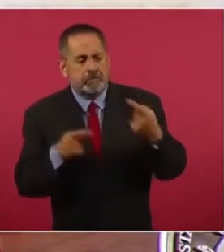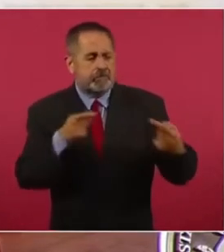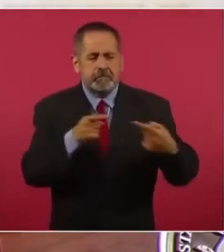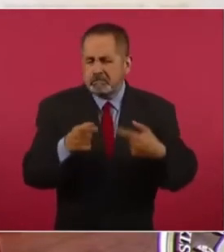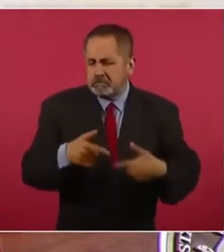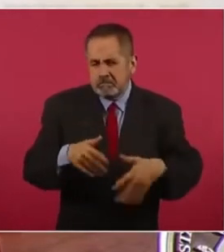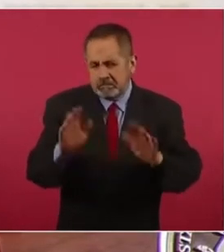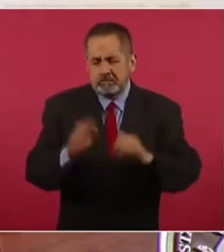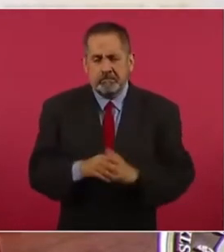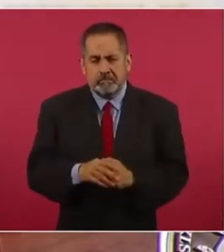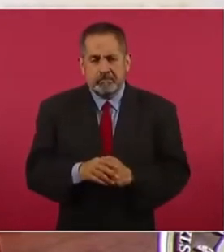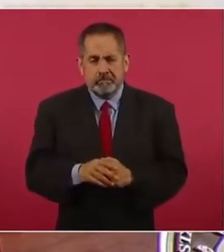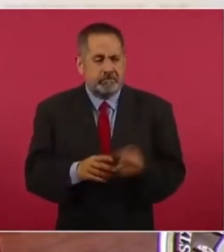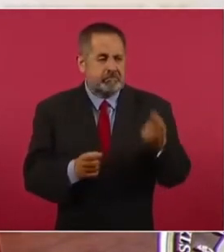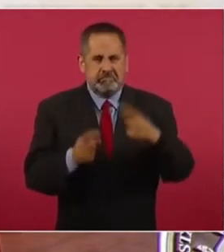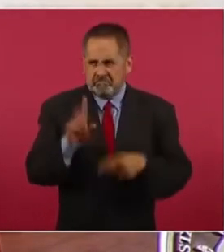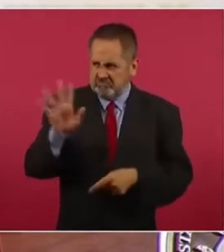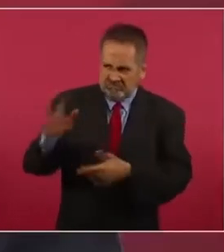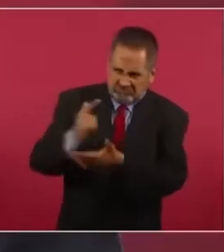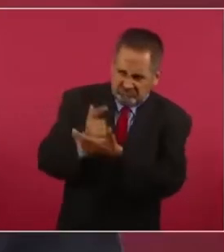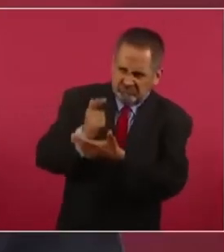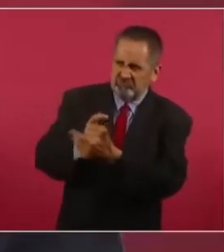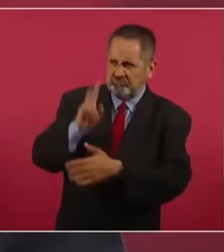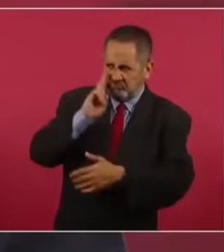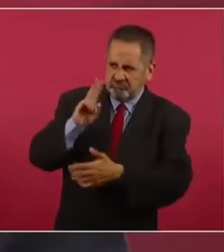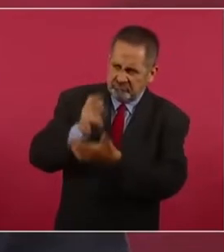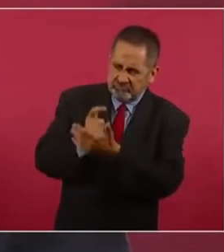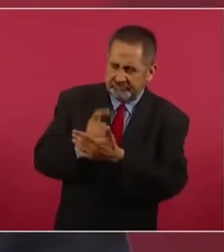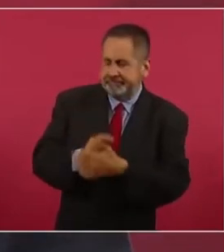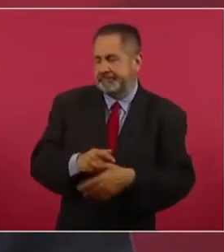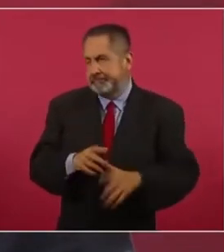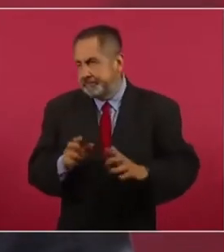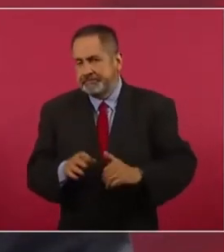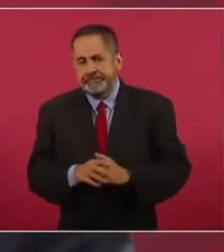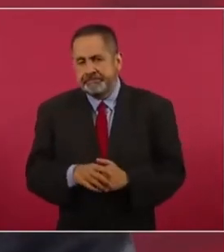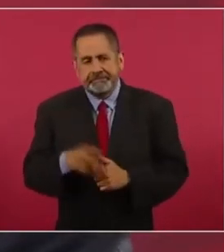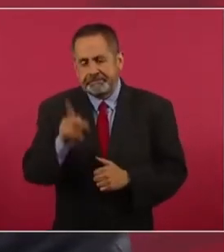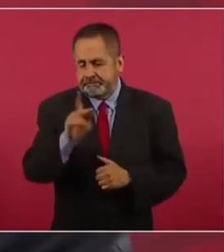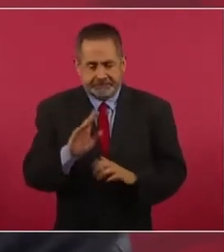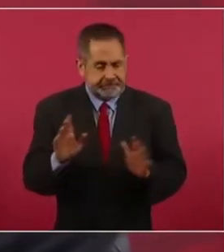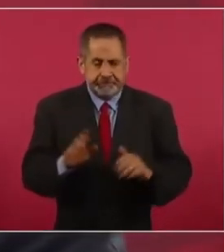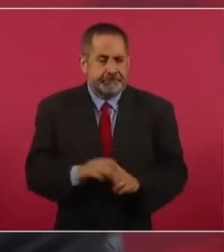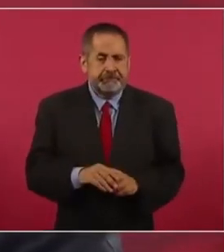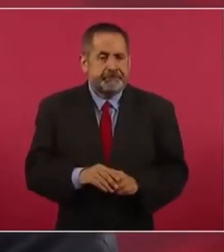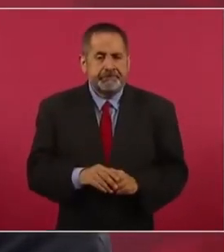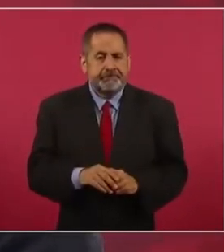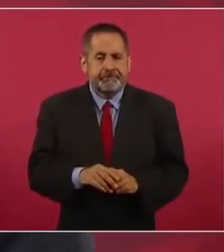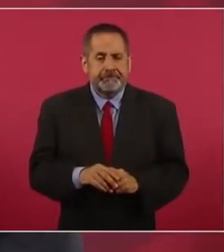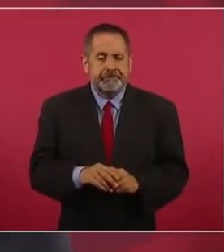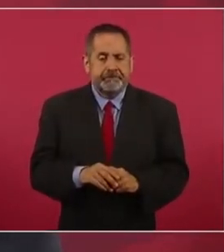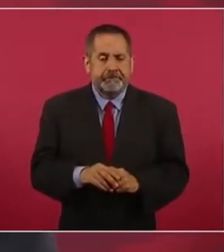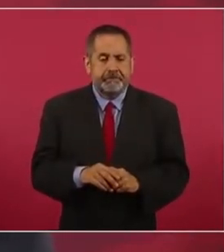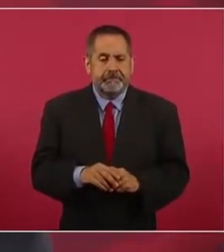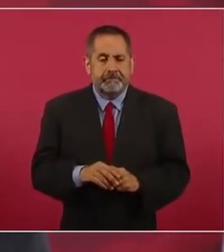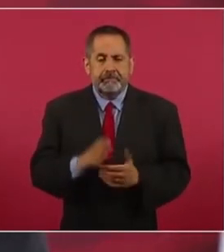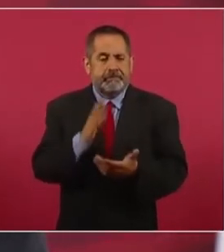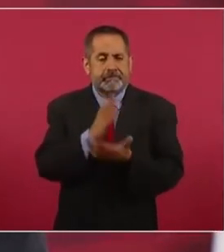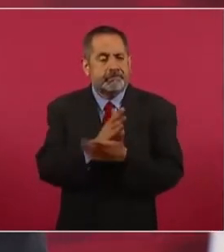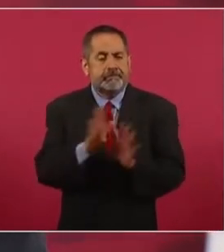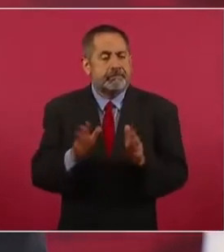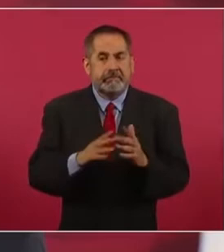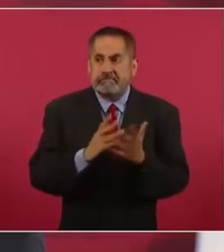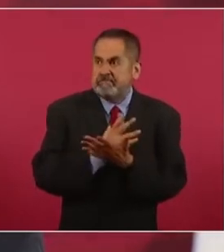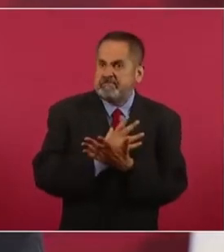algunas amenazas, pero no pasa a